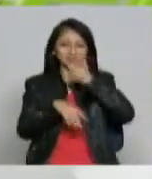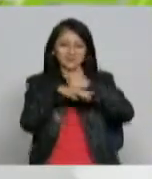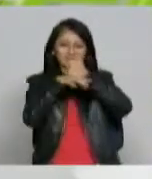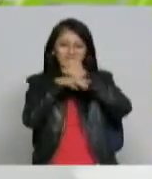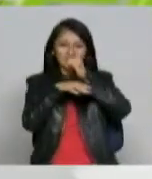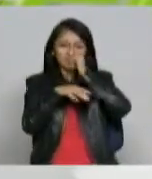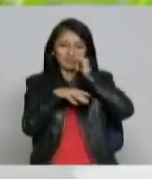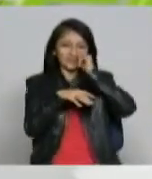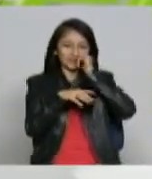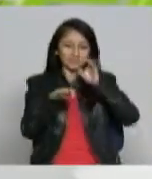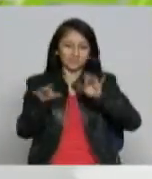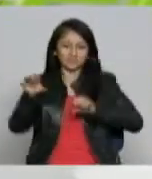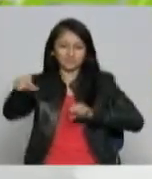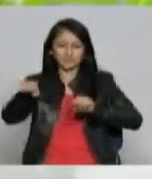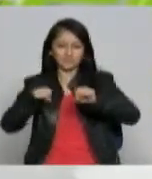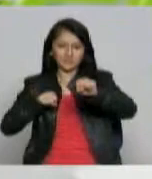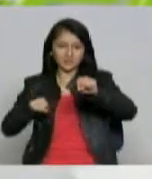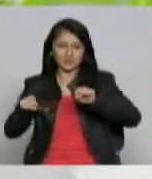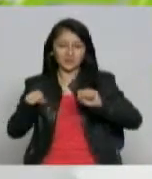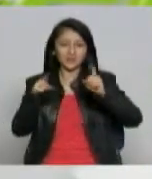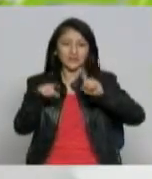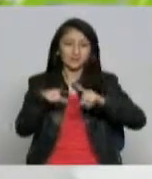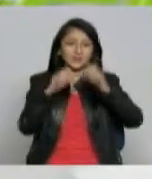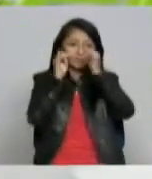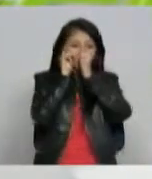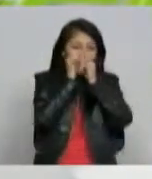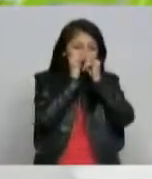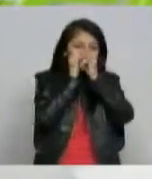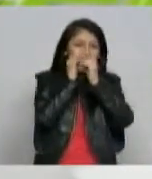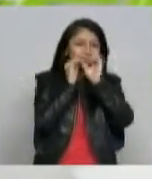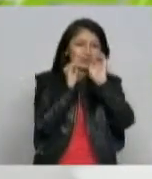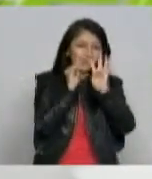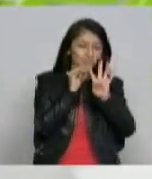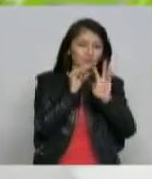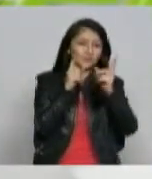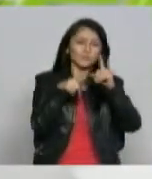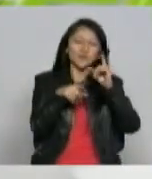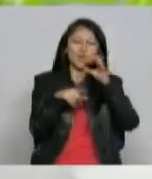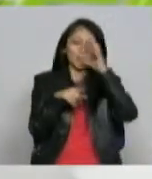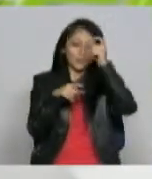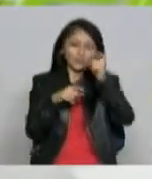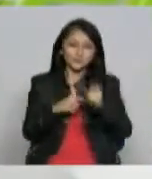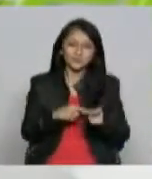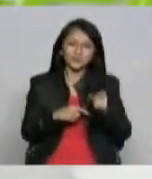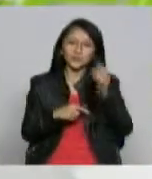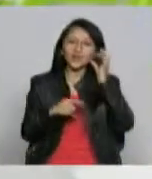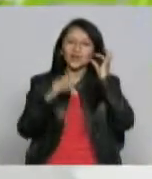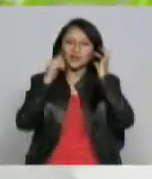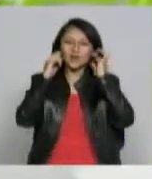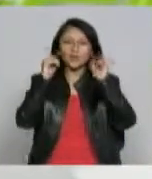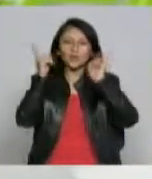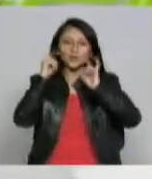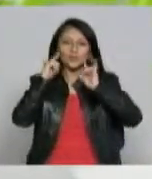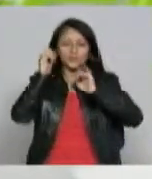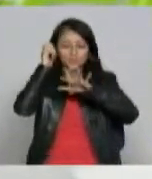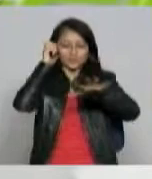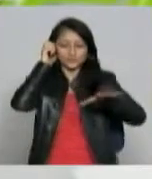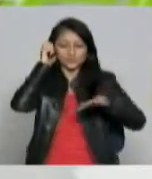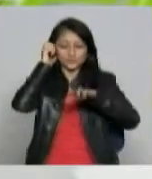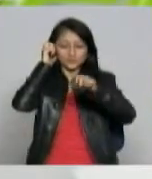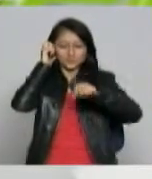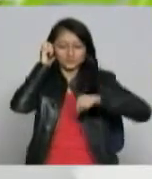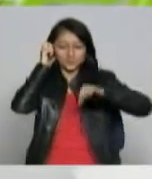tres camarógrafos que nos acompañan un sonidista y después de hacer el trabajo con el periodista ahora quiero